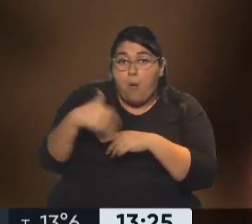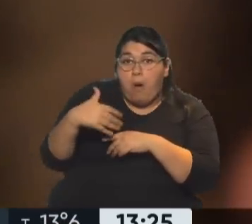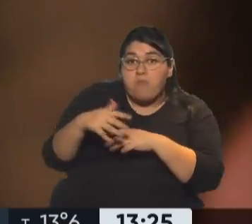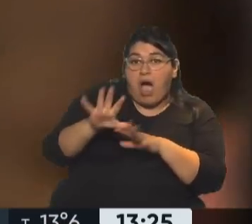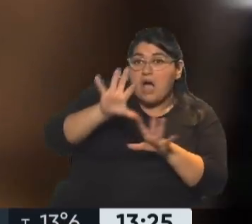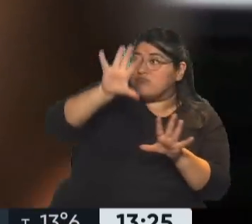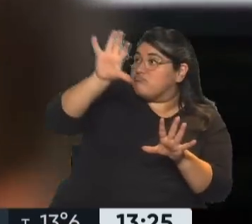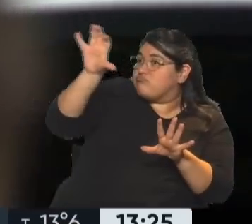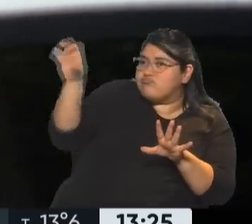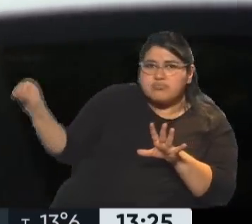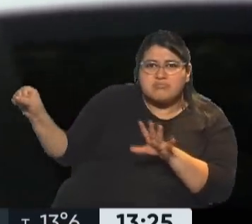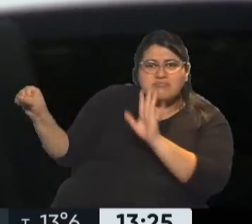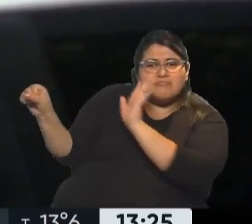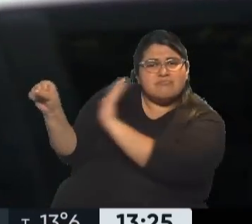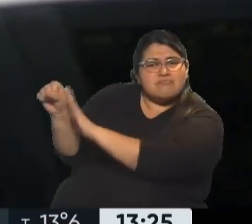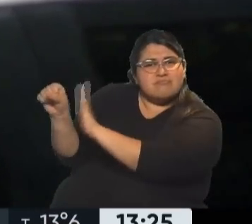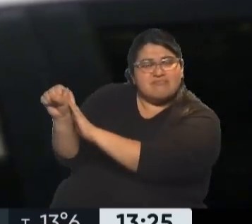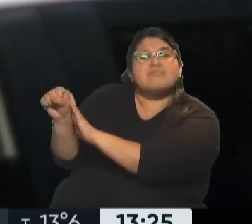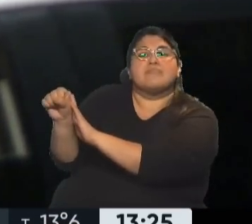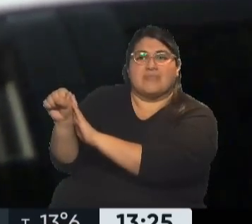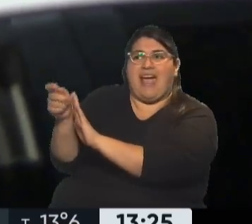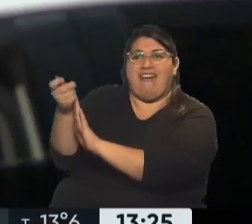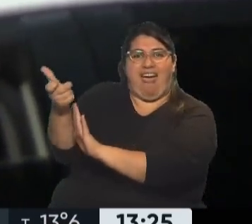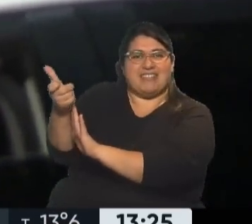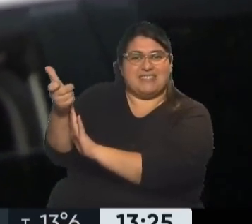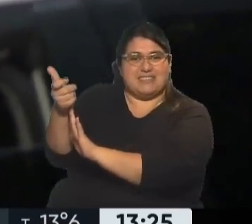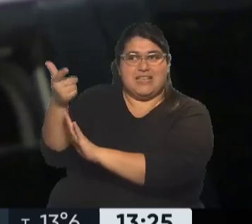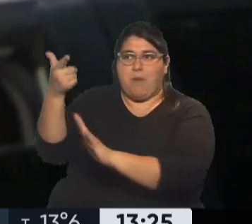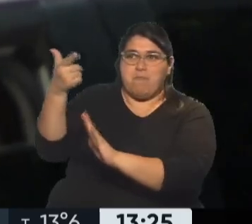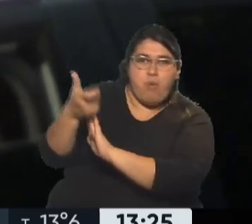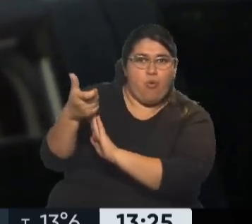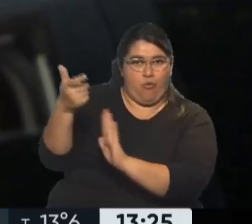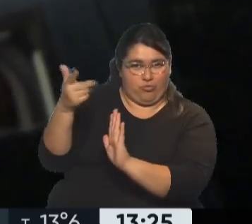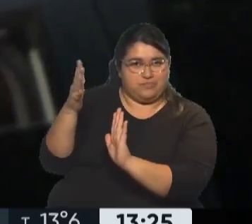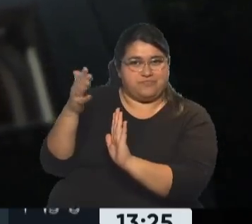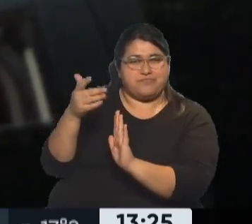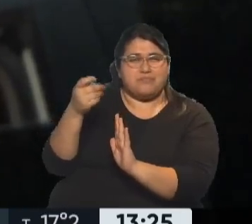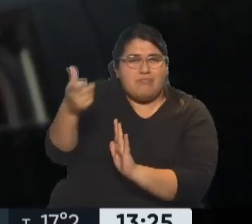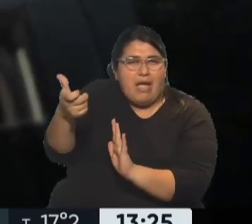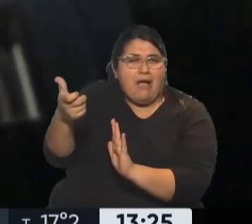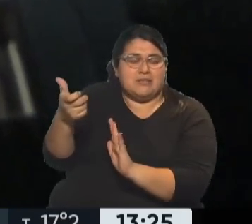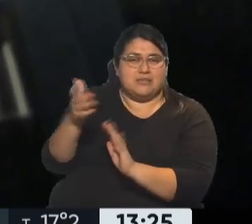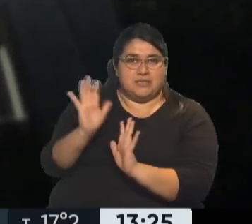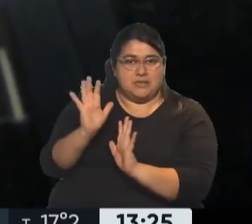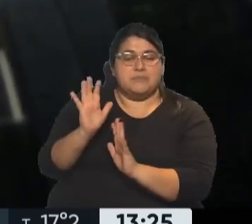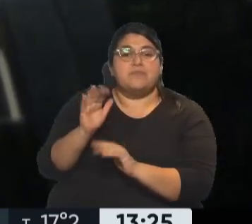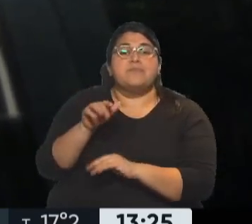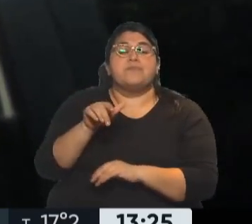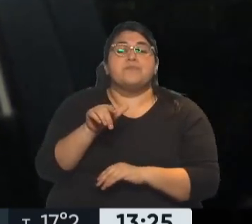brazo a la persona que había tratado justamente de disparar el arma, que había intentado este magnicidio.